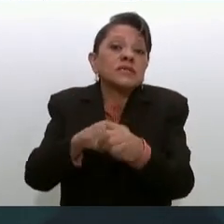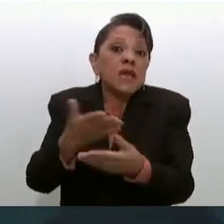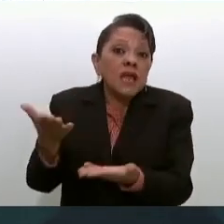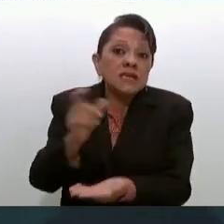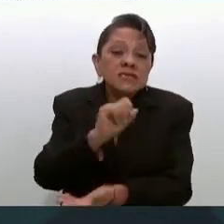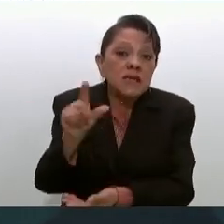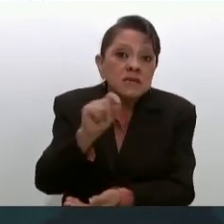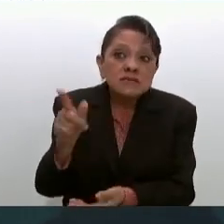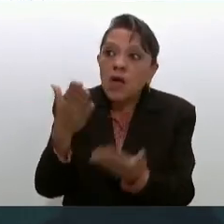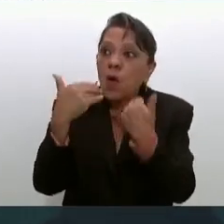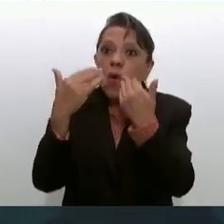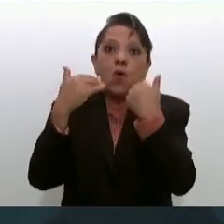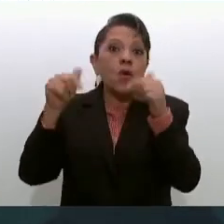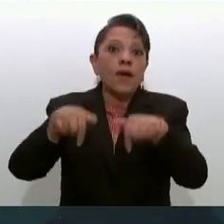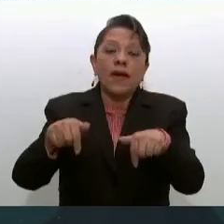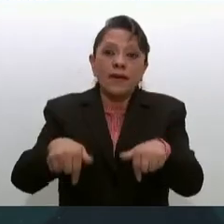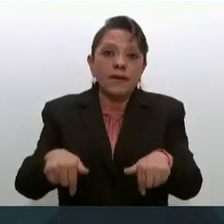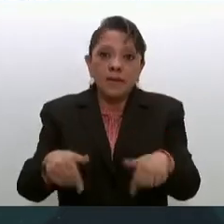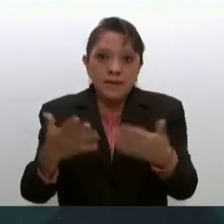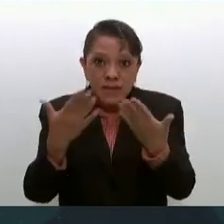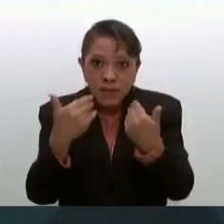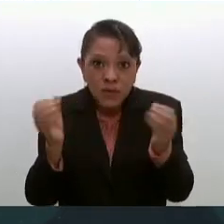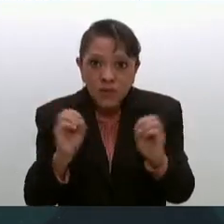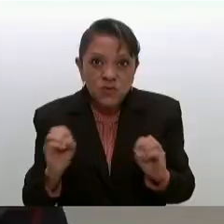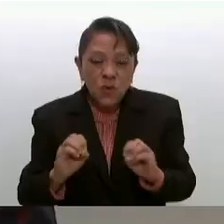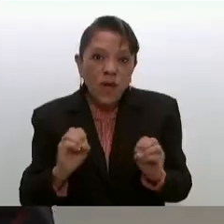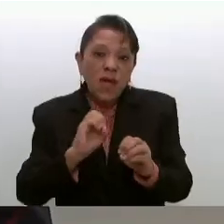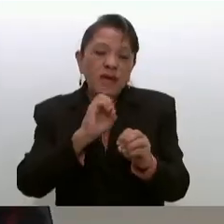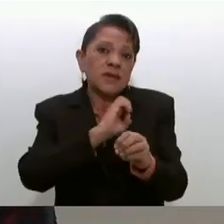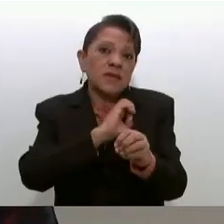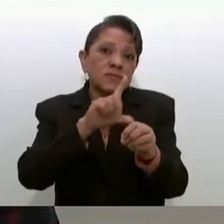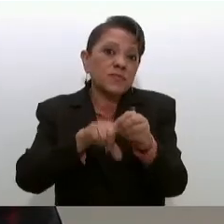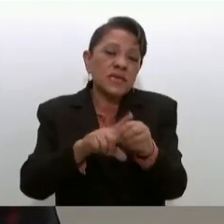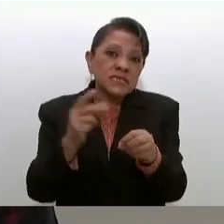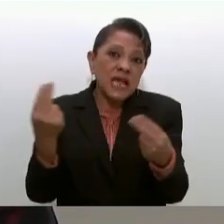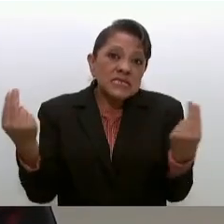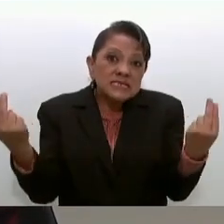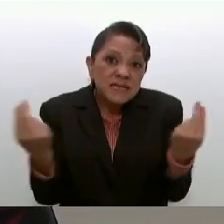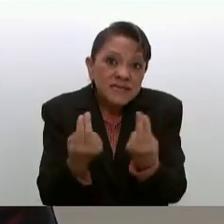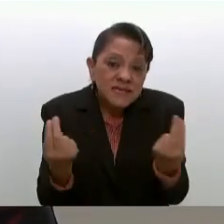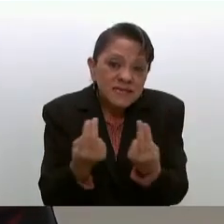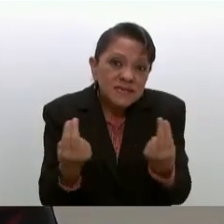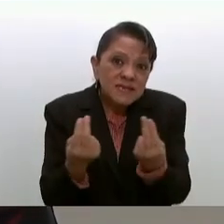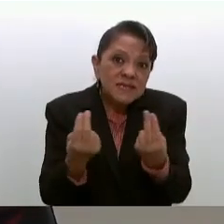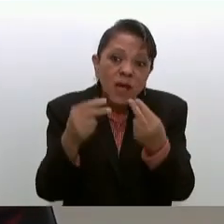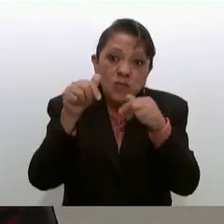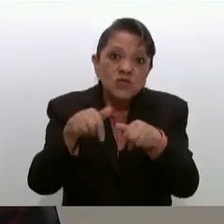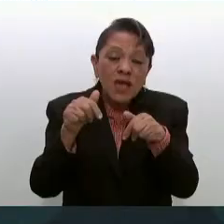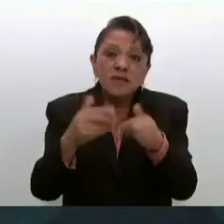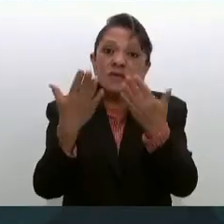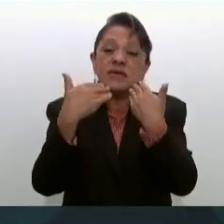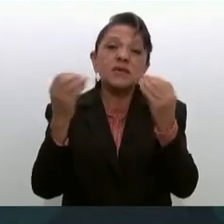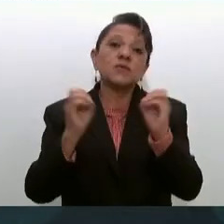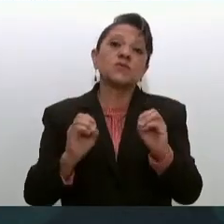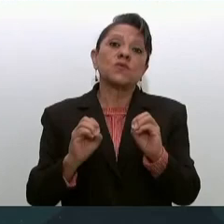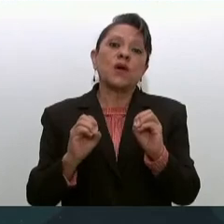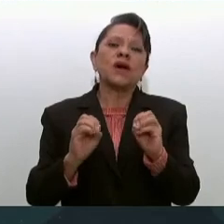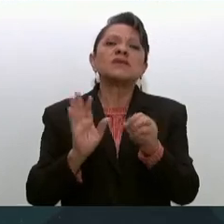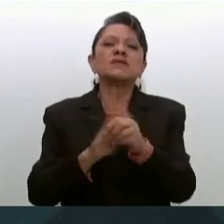tenemos en nuestro país los médicos los especialistas que necesitamos porque